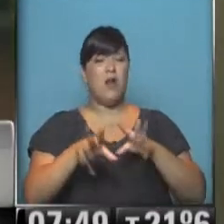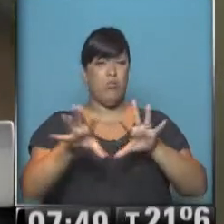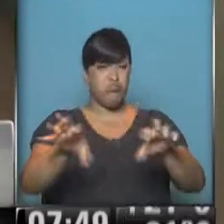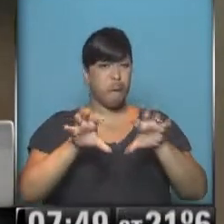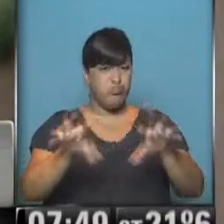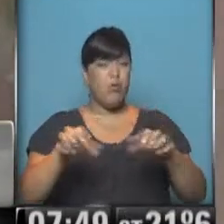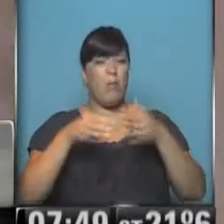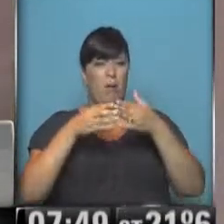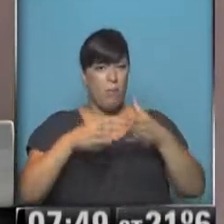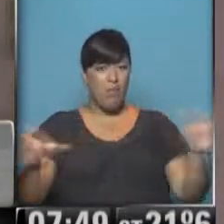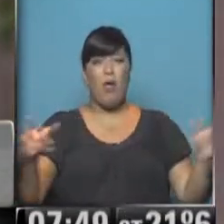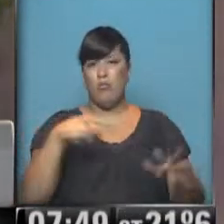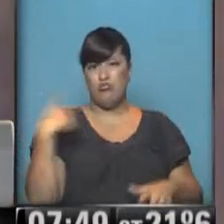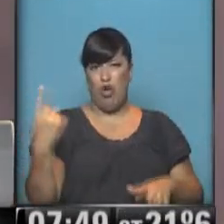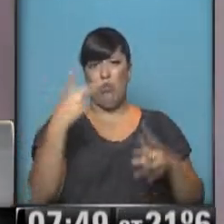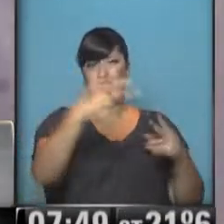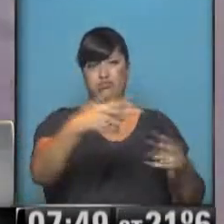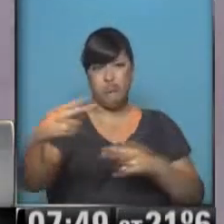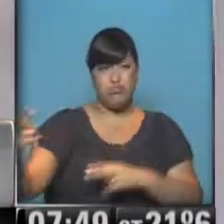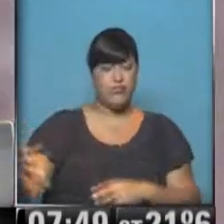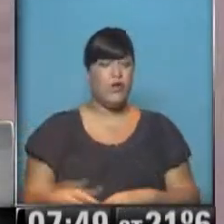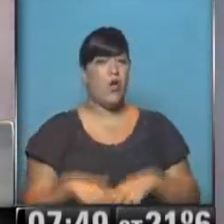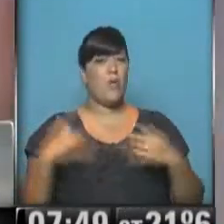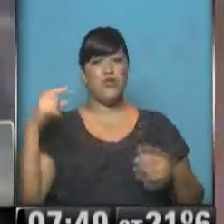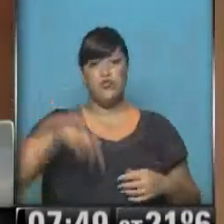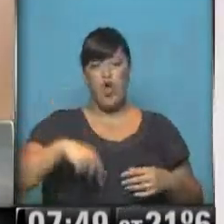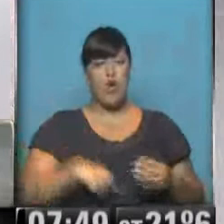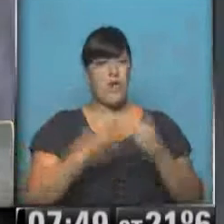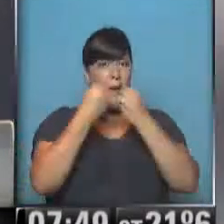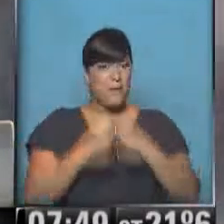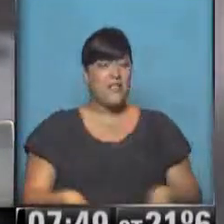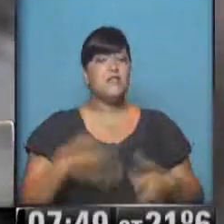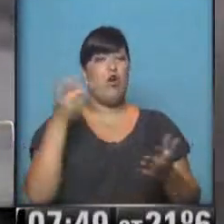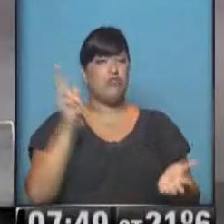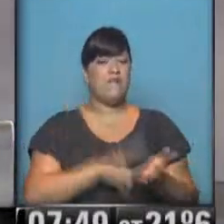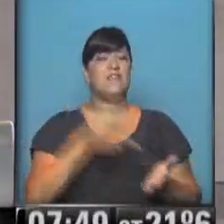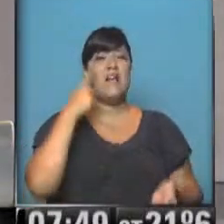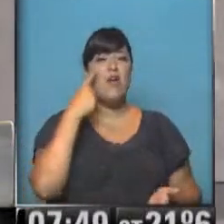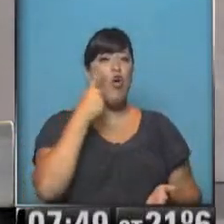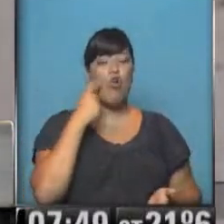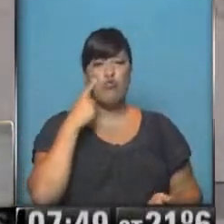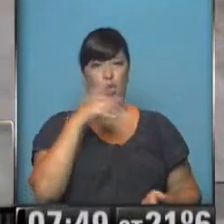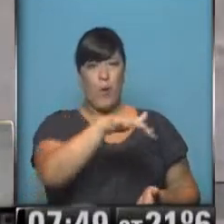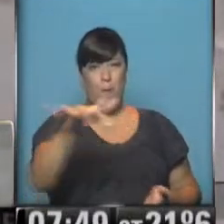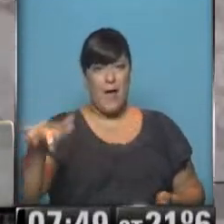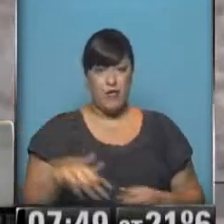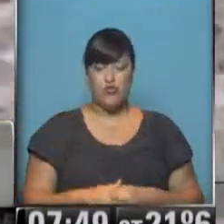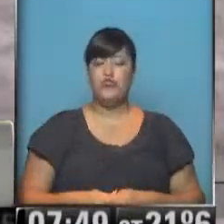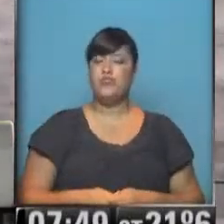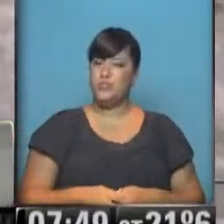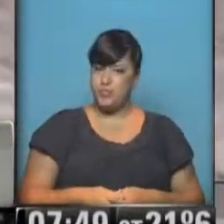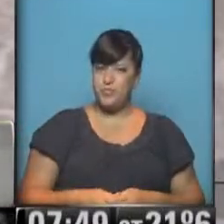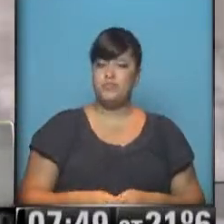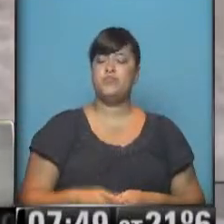porque estaba todo cortado. Así que, bueno, hoy arrancamos con todo el tema de los barrios. Ahora, sí,